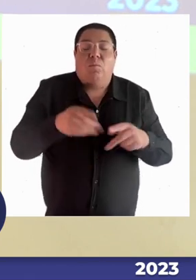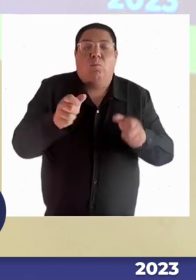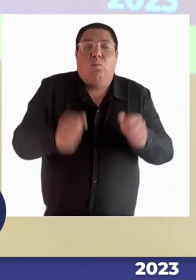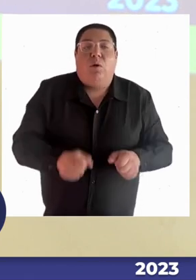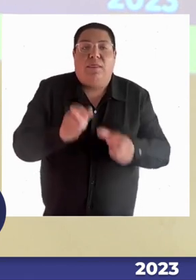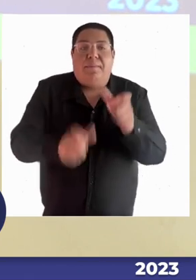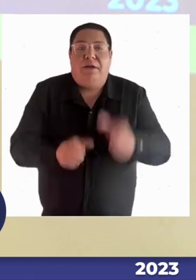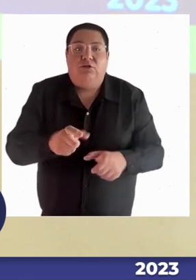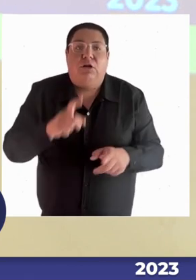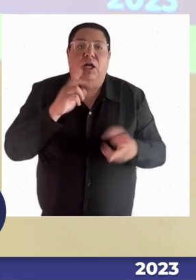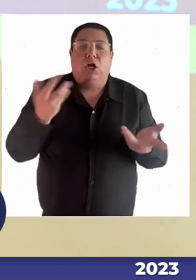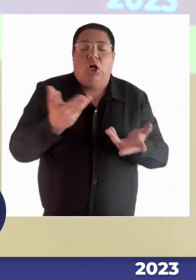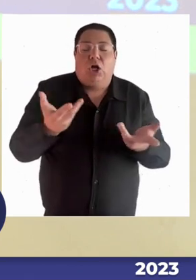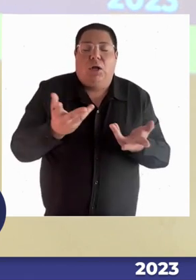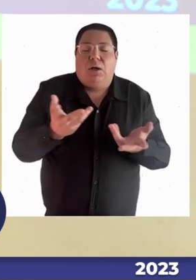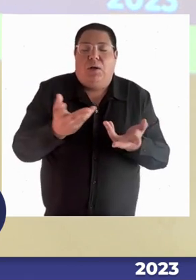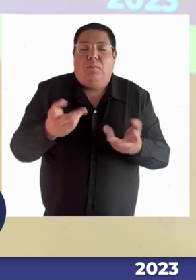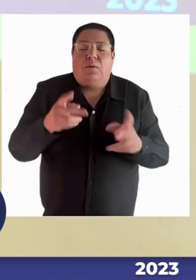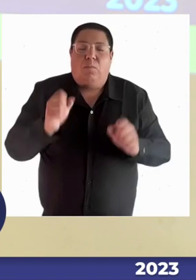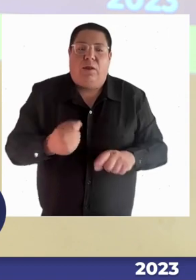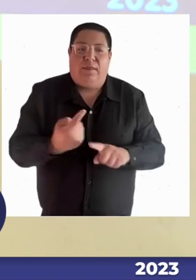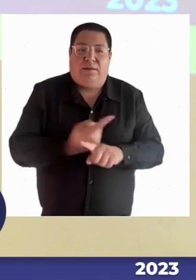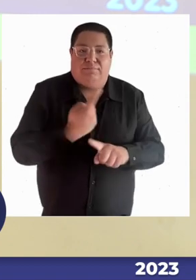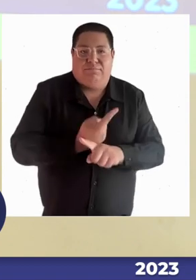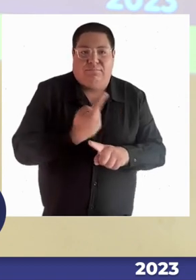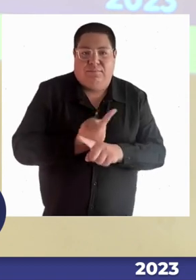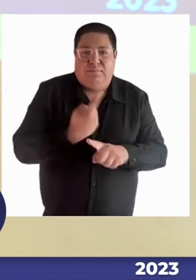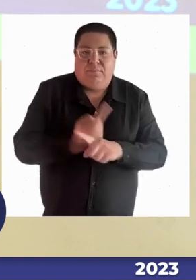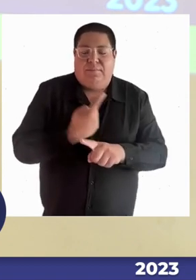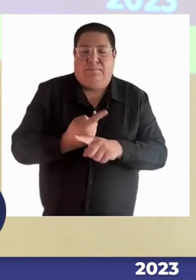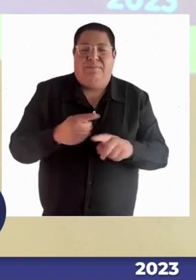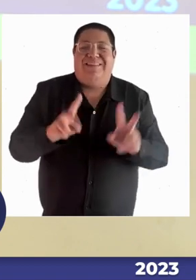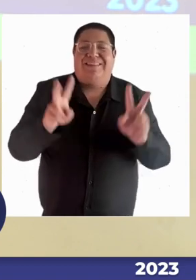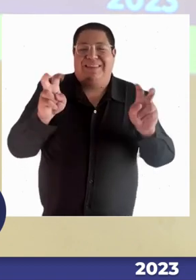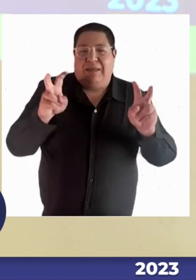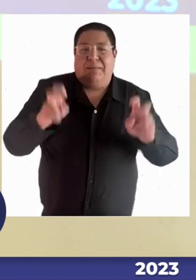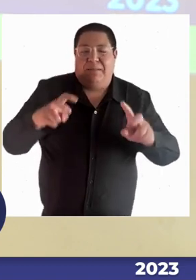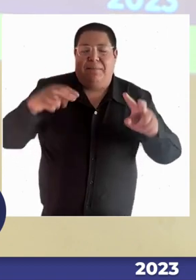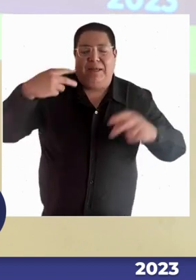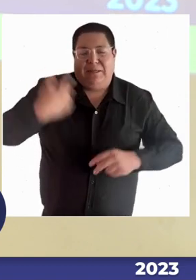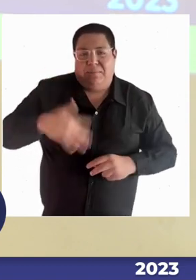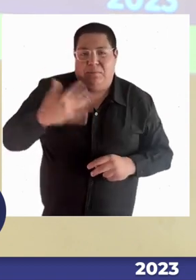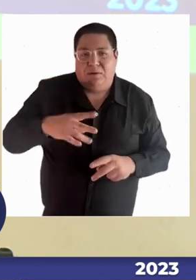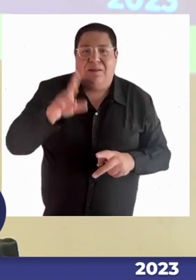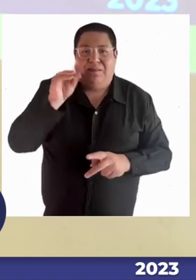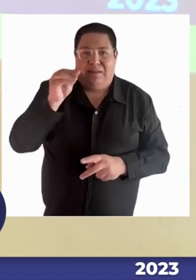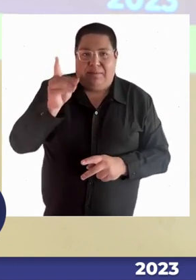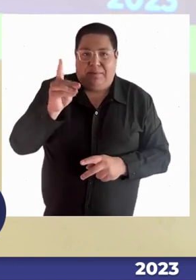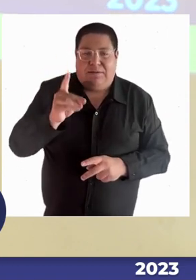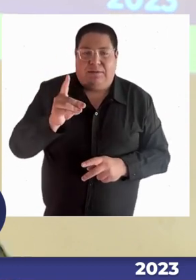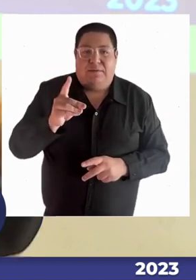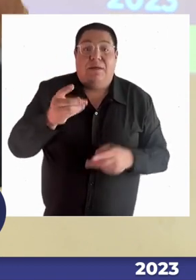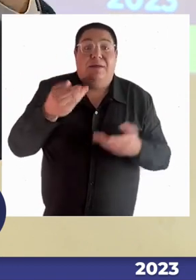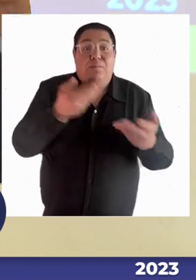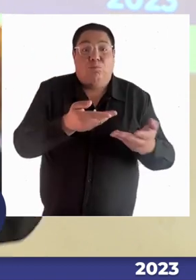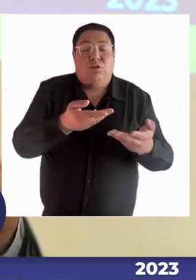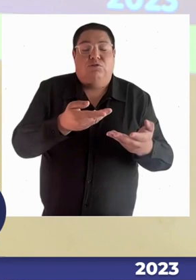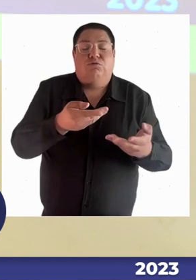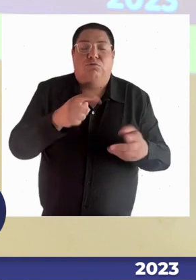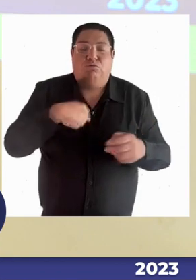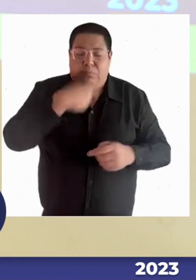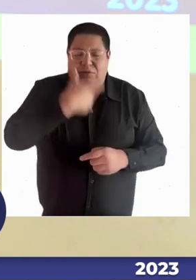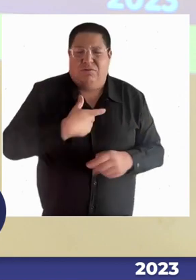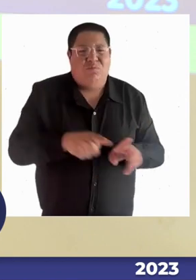fruto precisamente a veces de esta mirada que tenemos como sociedad. Uno valora mucho la ley de autismo, ¿no cierto?, por su